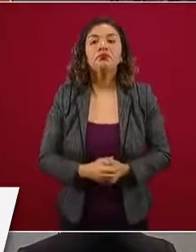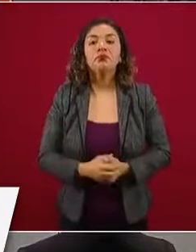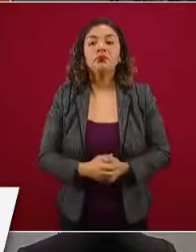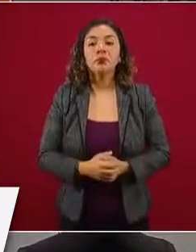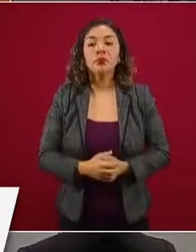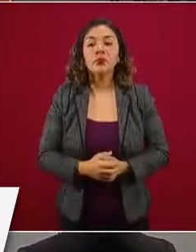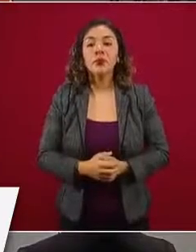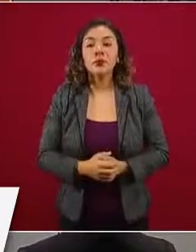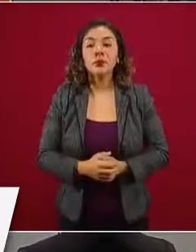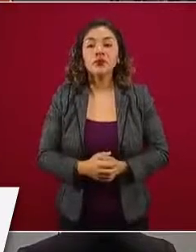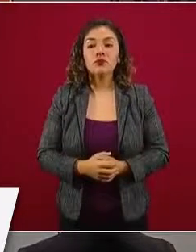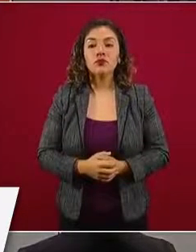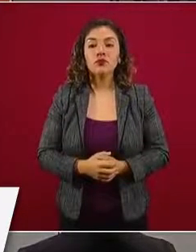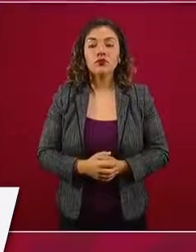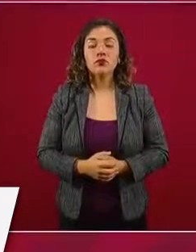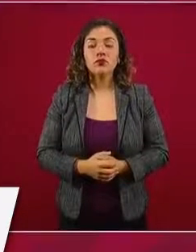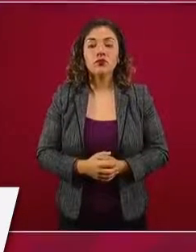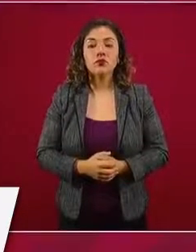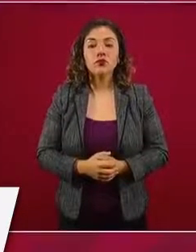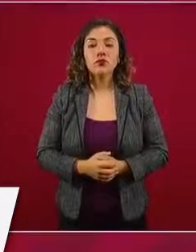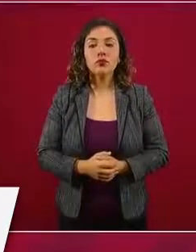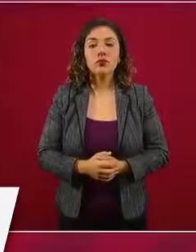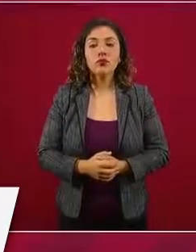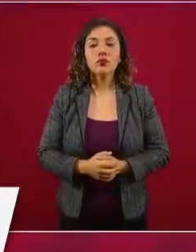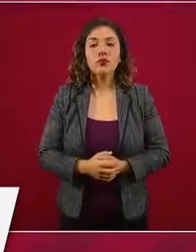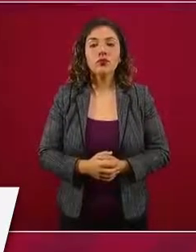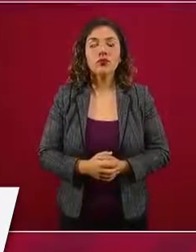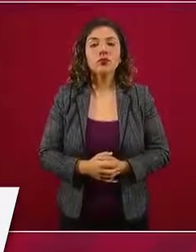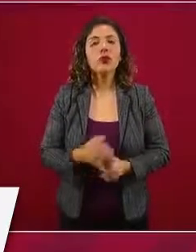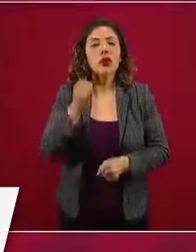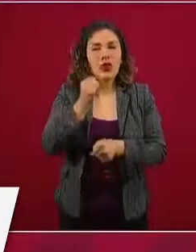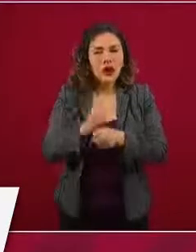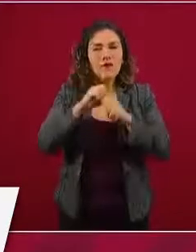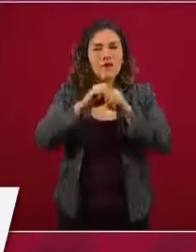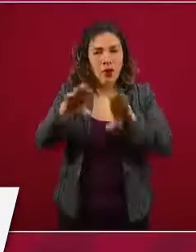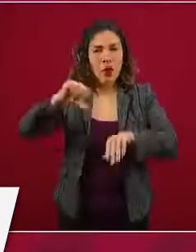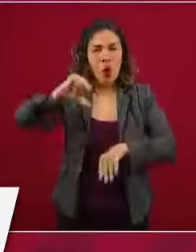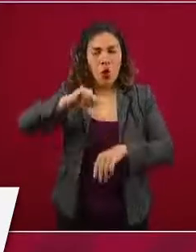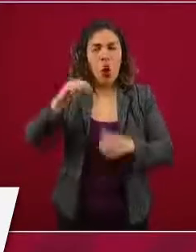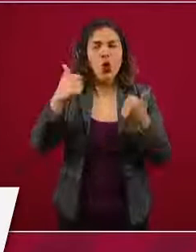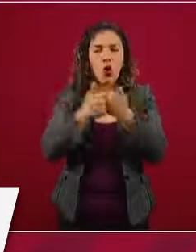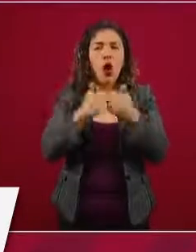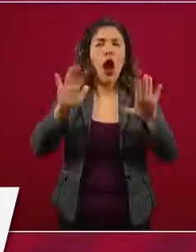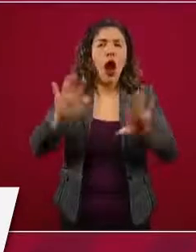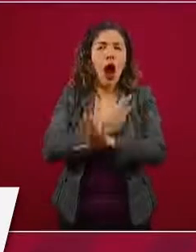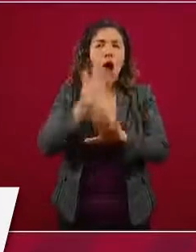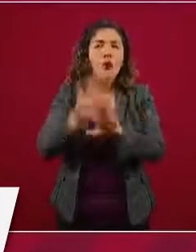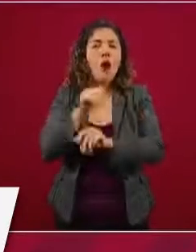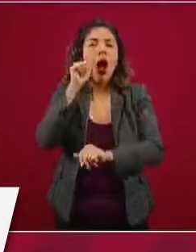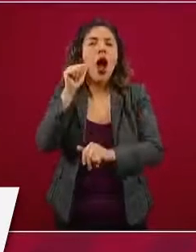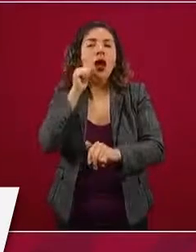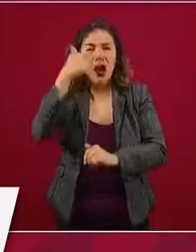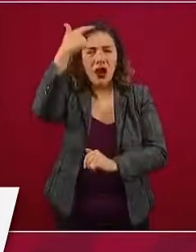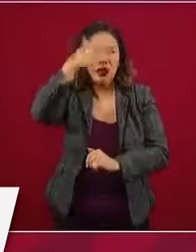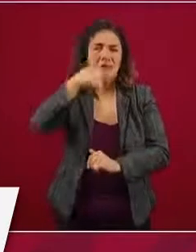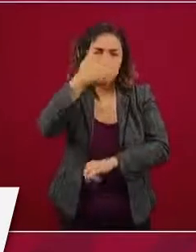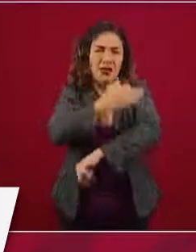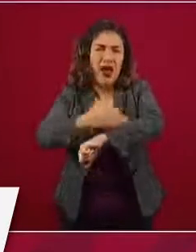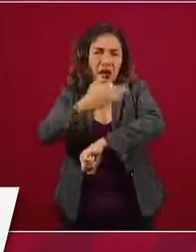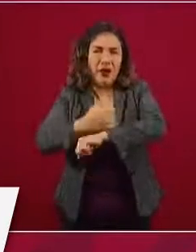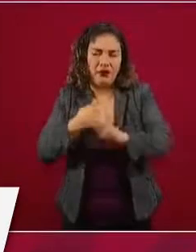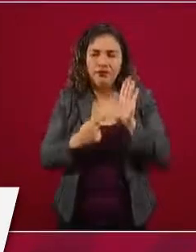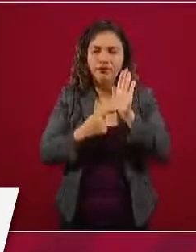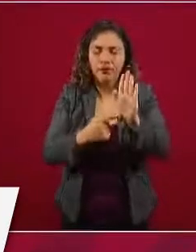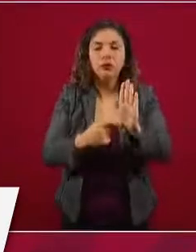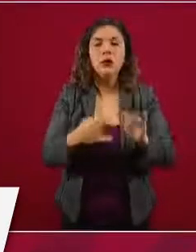Vamos a enfocarnos al informe técnico con la actualización más reciente que presentamos ayer por la tarde y